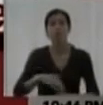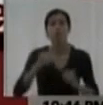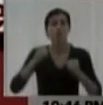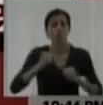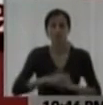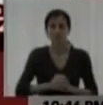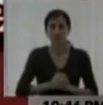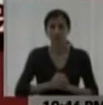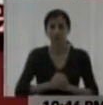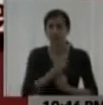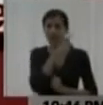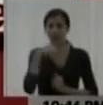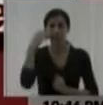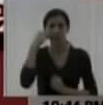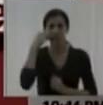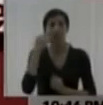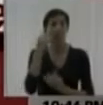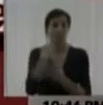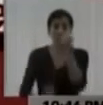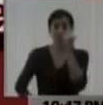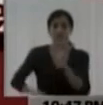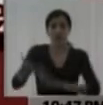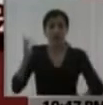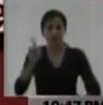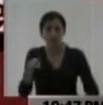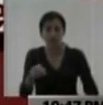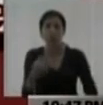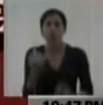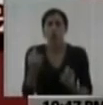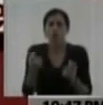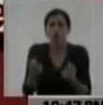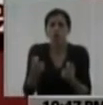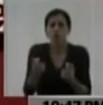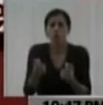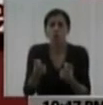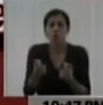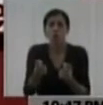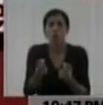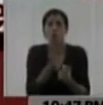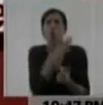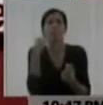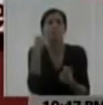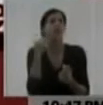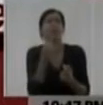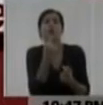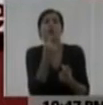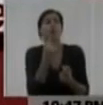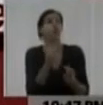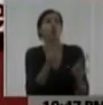No es que Capriles salió yendo para adelante. Yo nunca he recibido plata de ellos ni lo volveré a hacer más nunca.